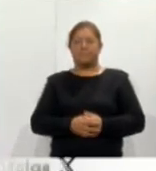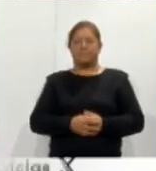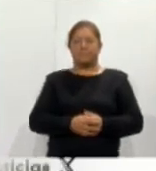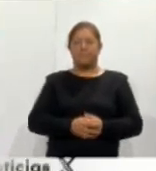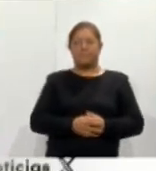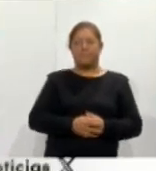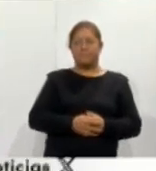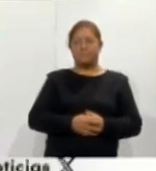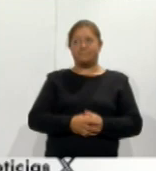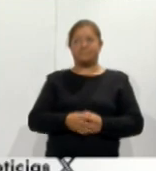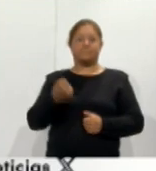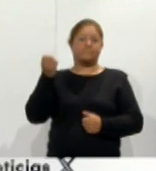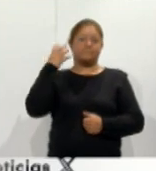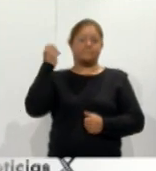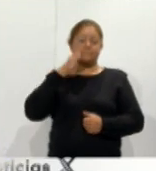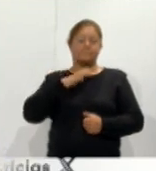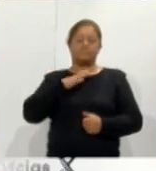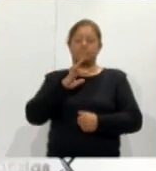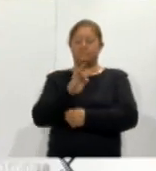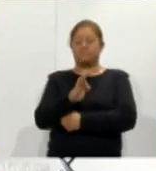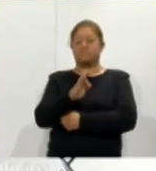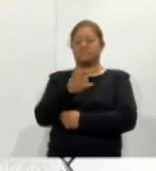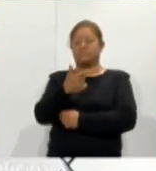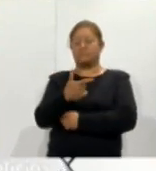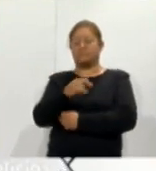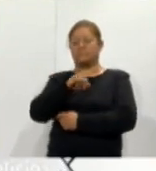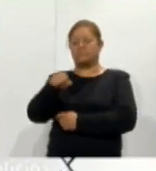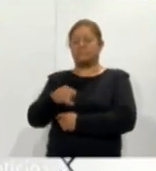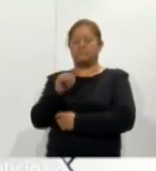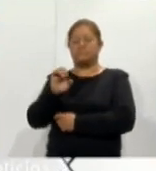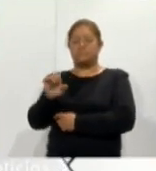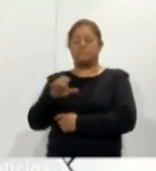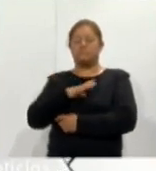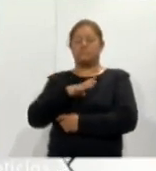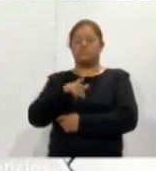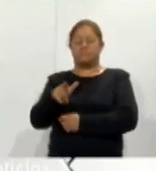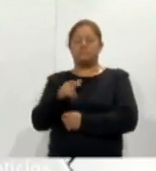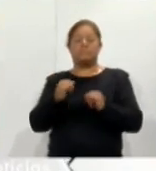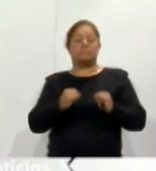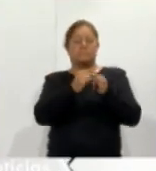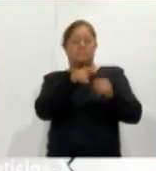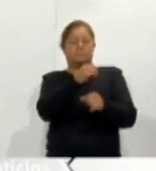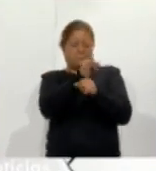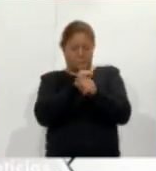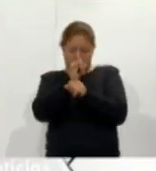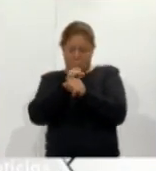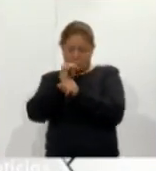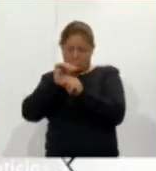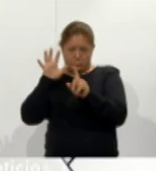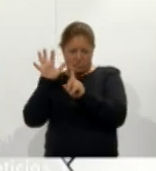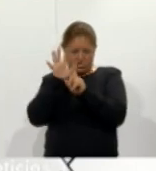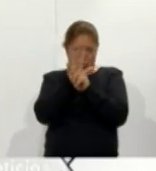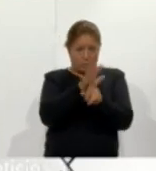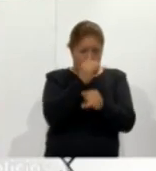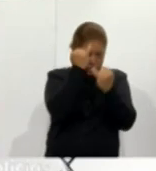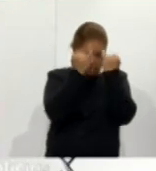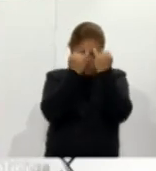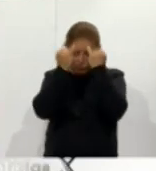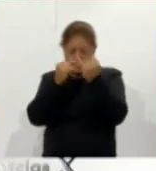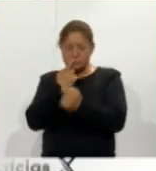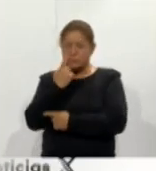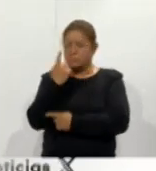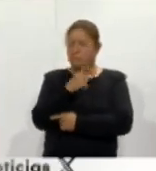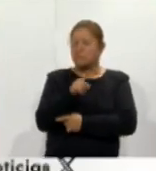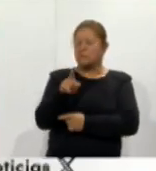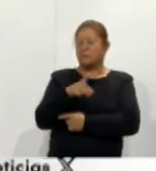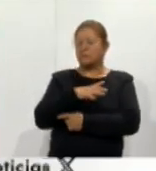aprueba Congreso Local creación de la Fiscalía General de Justicia del Estado institución que se encargará de investigar y perseguir de manera estratégica los delitos del